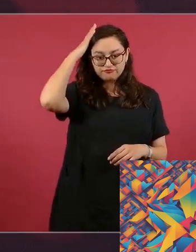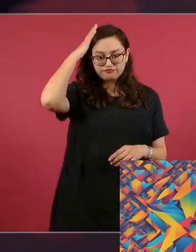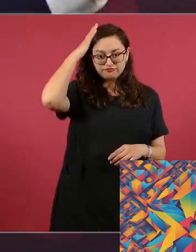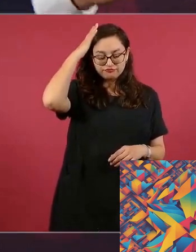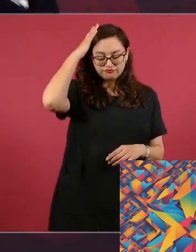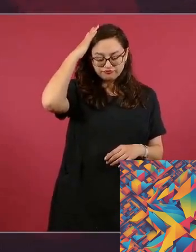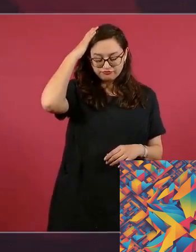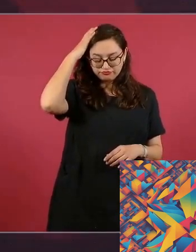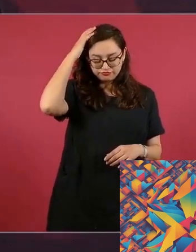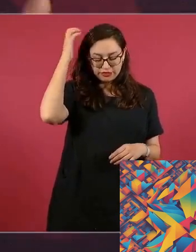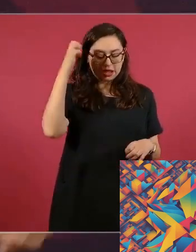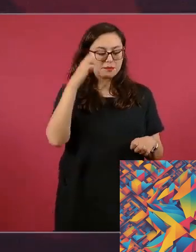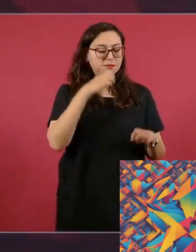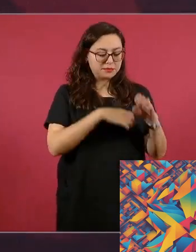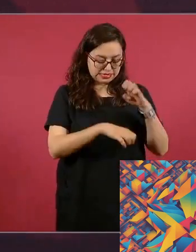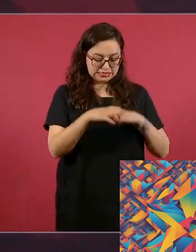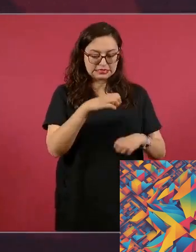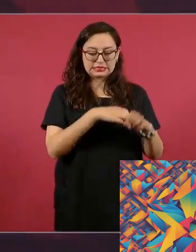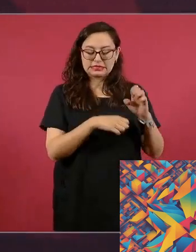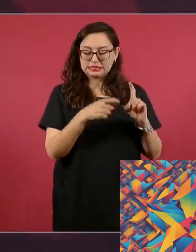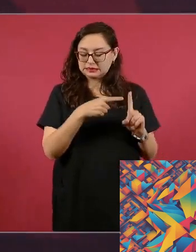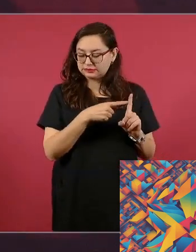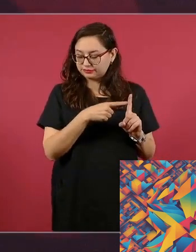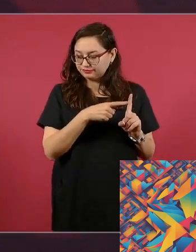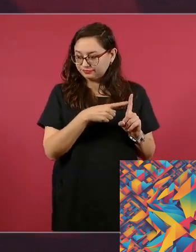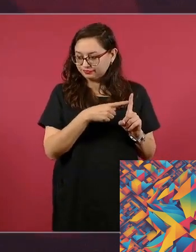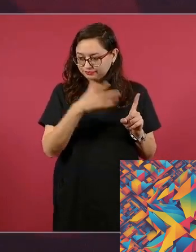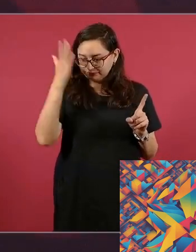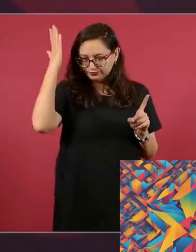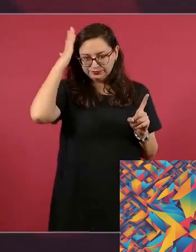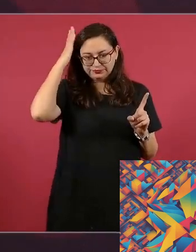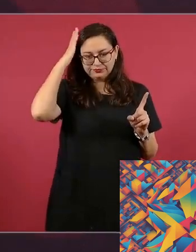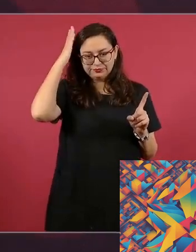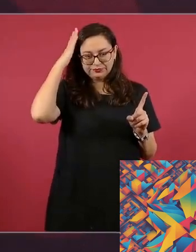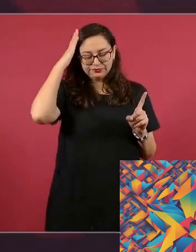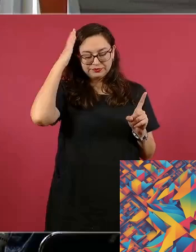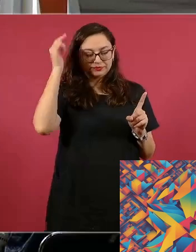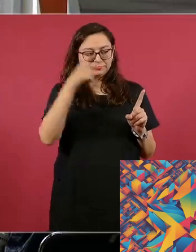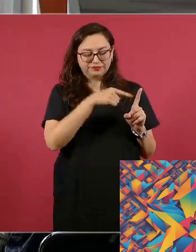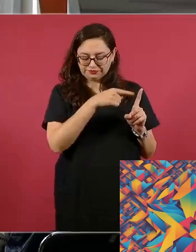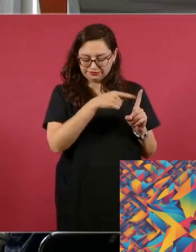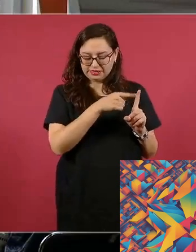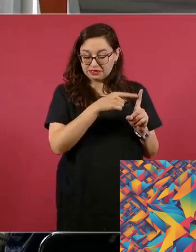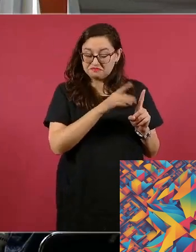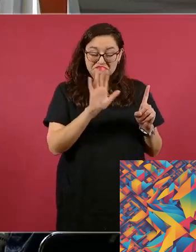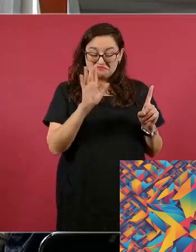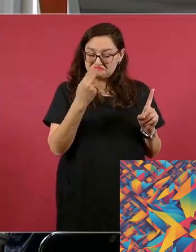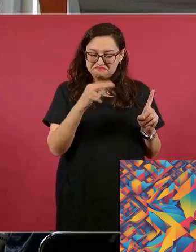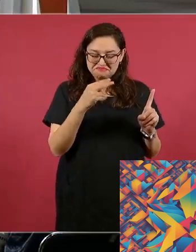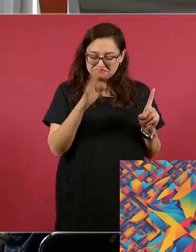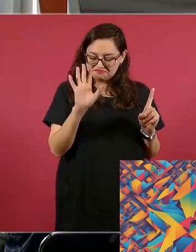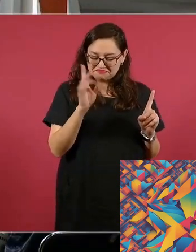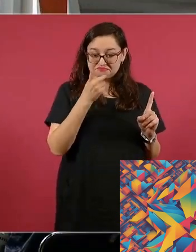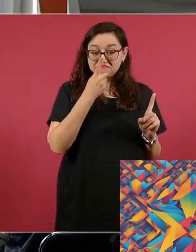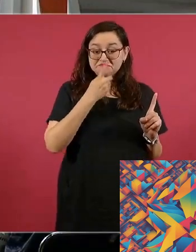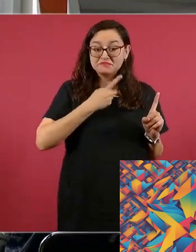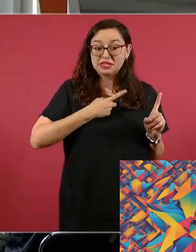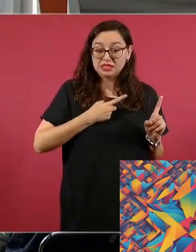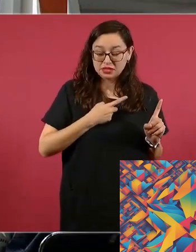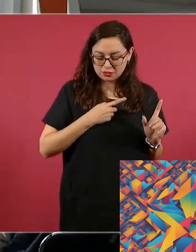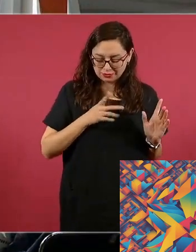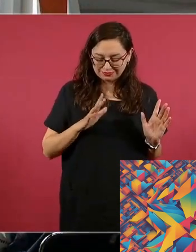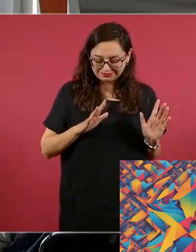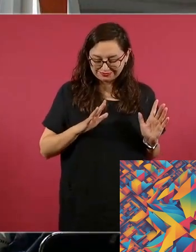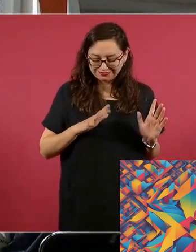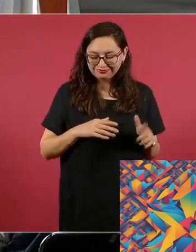innovadoras que fortalezca nuestra democracia. Cada obstáculo es una oportunidad para demostrar nuestra resiliencia y nuestro compromiso